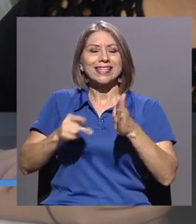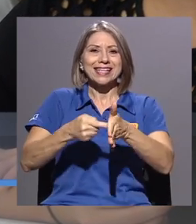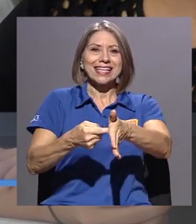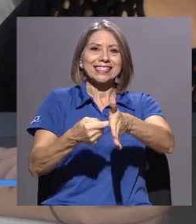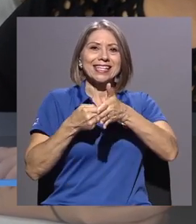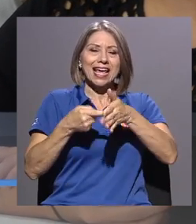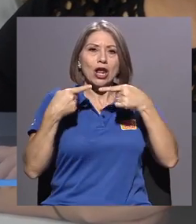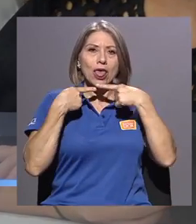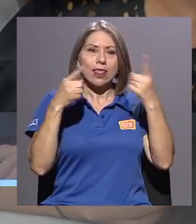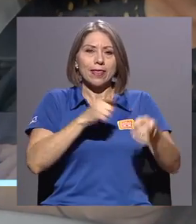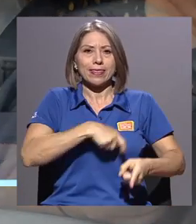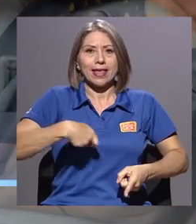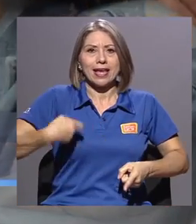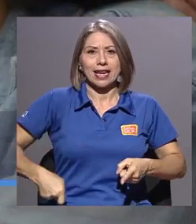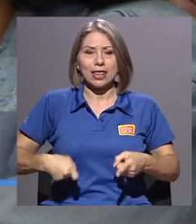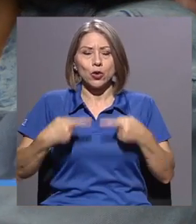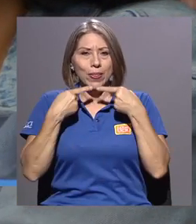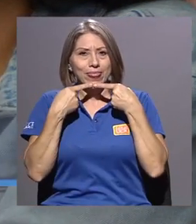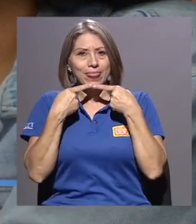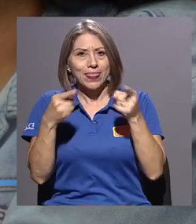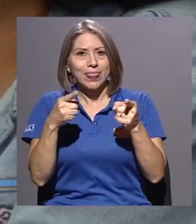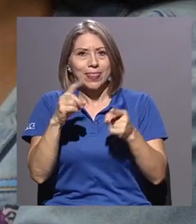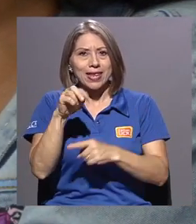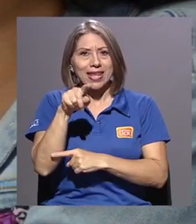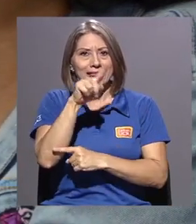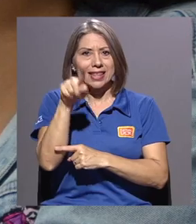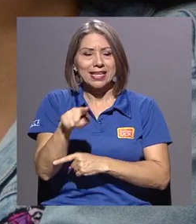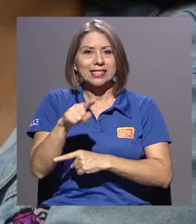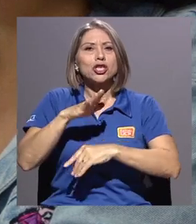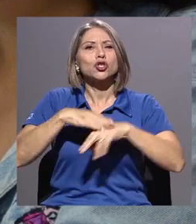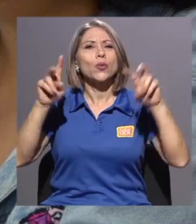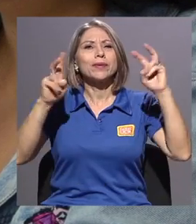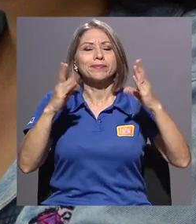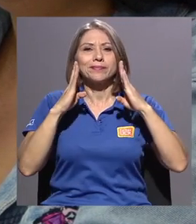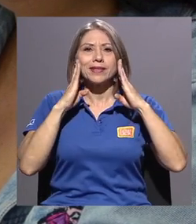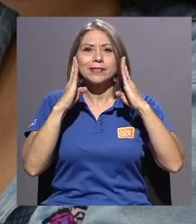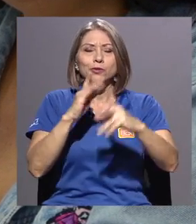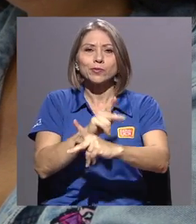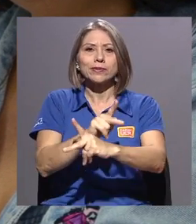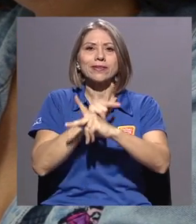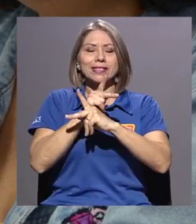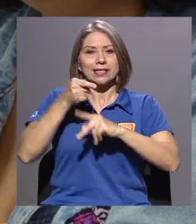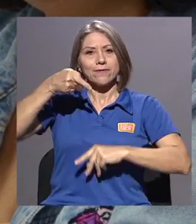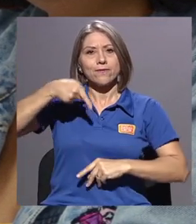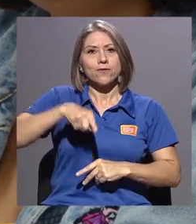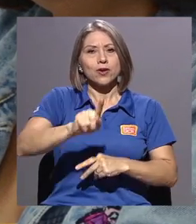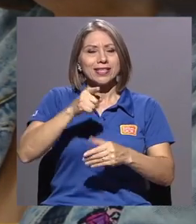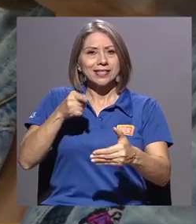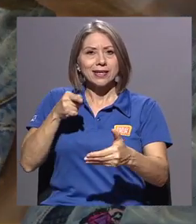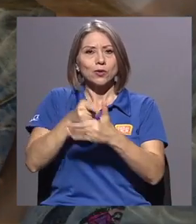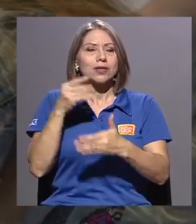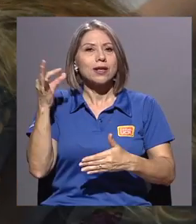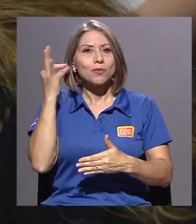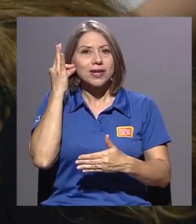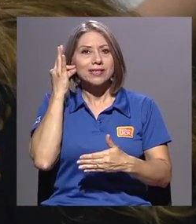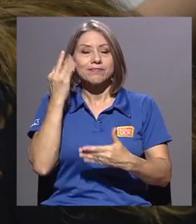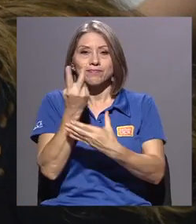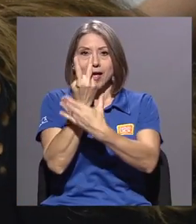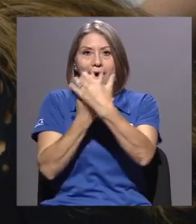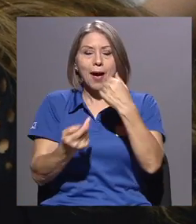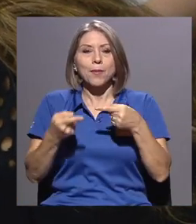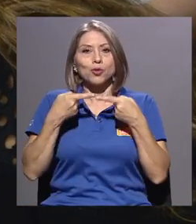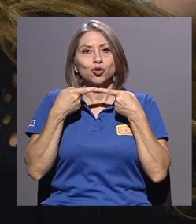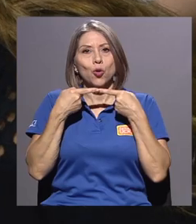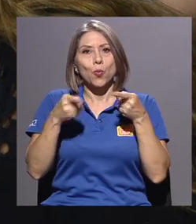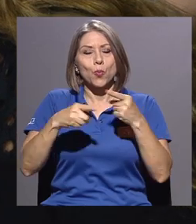decreto y la directriz sobre la atención y la prevención de la violencia contra las mujeres publicados ambos por el gobierno